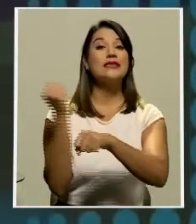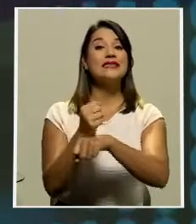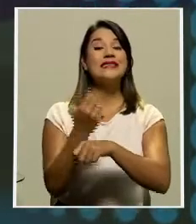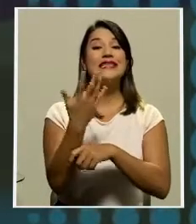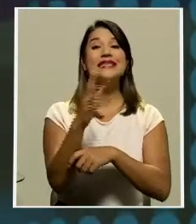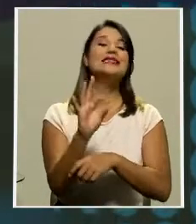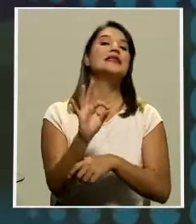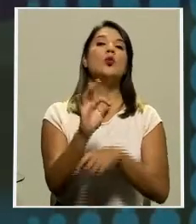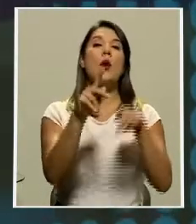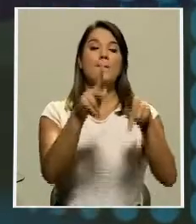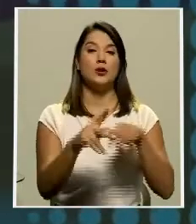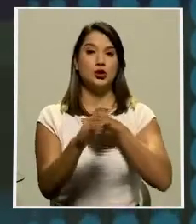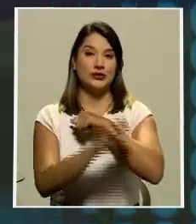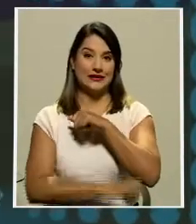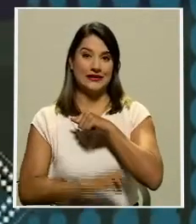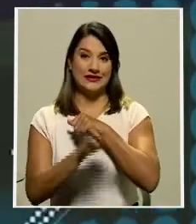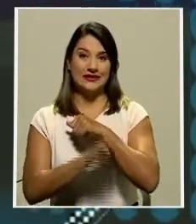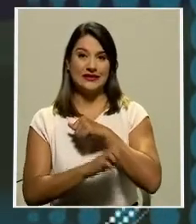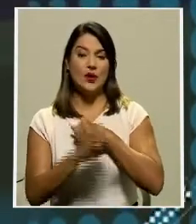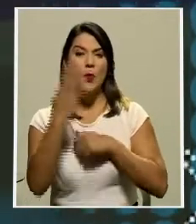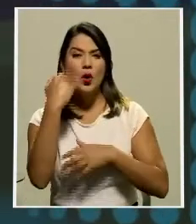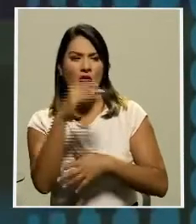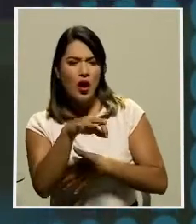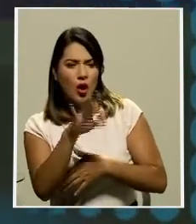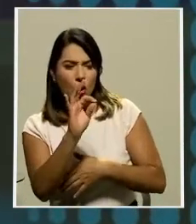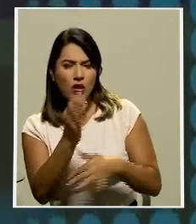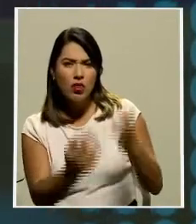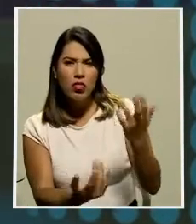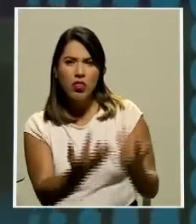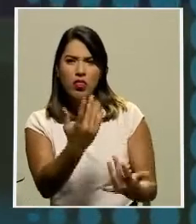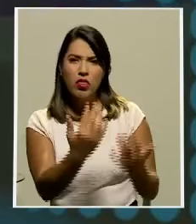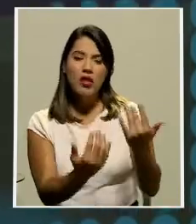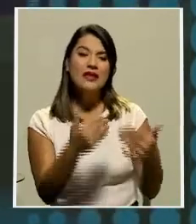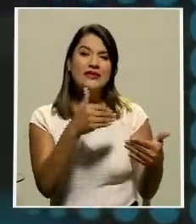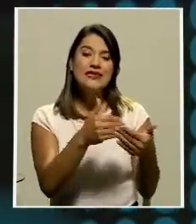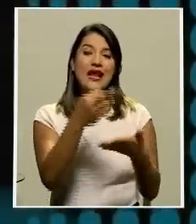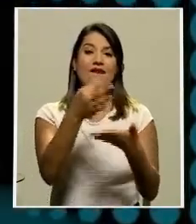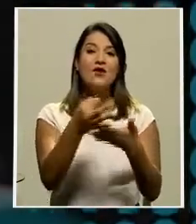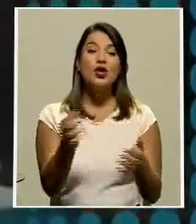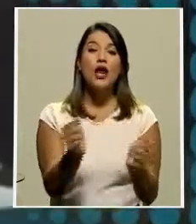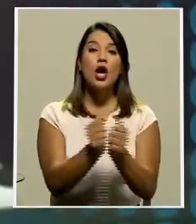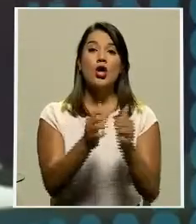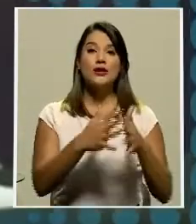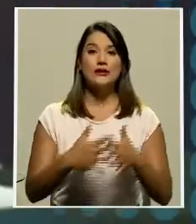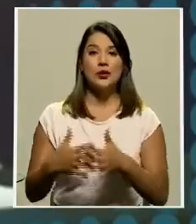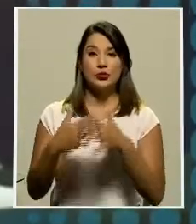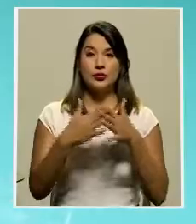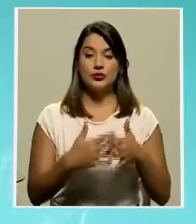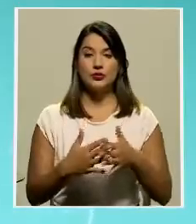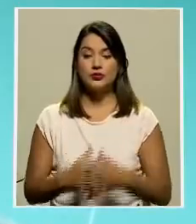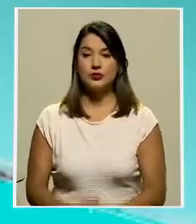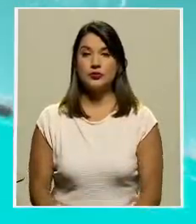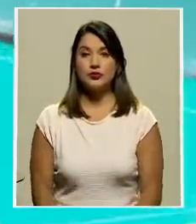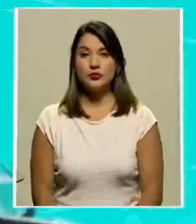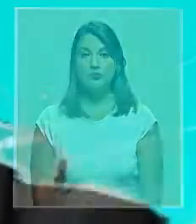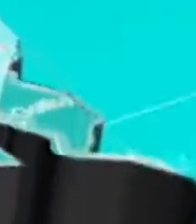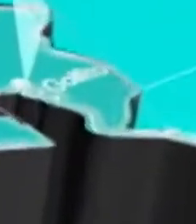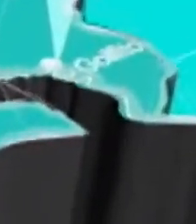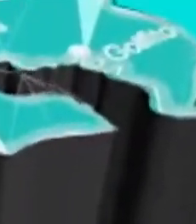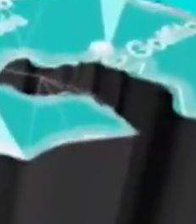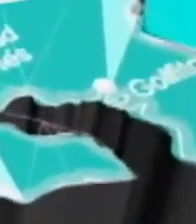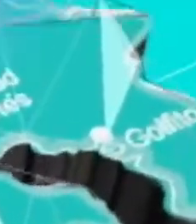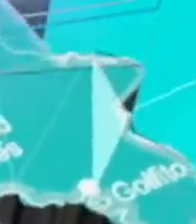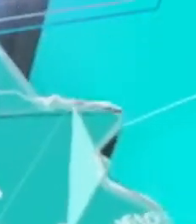migrantes que aparecieron calcinados dentro de una furgoneta cerca de la frontera con Estados Unidos. Música